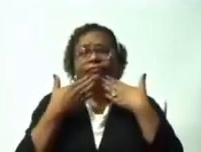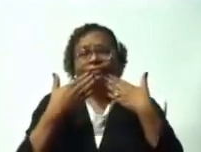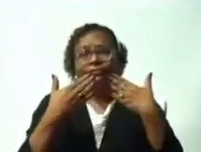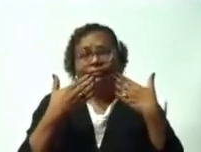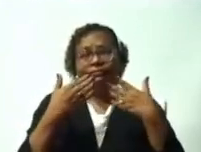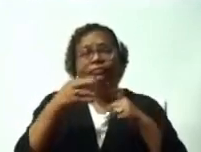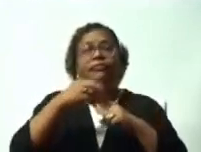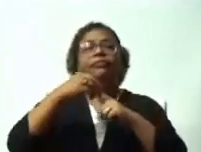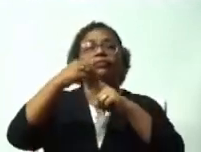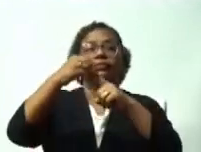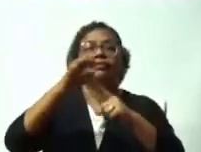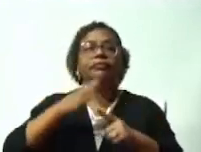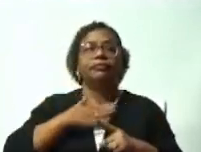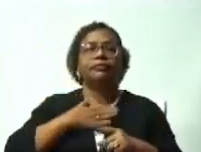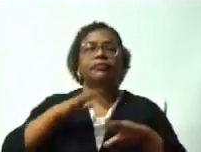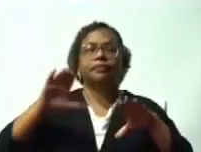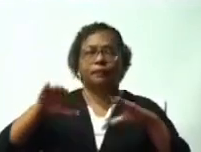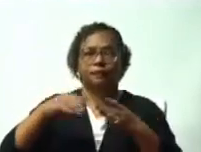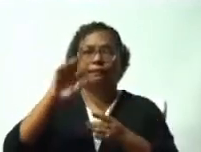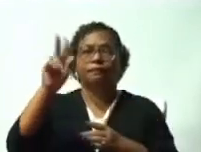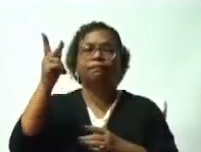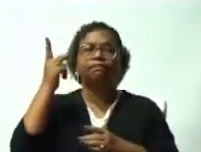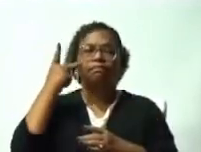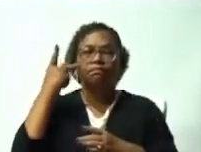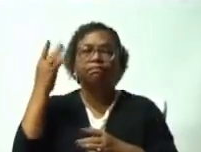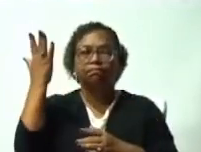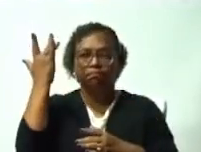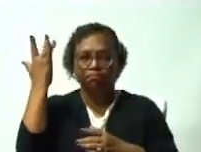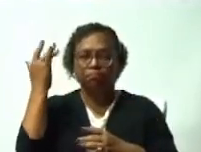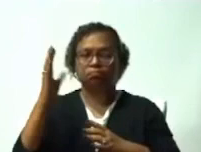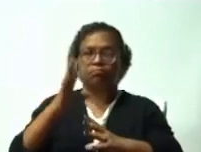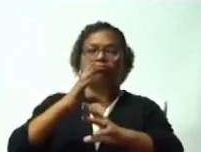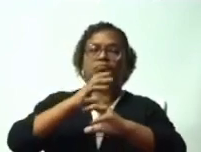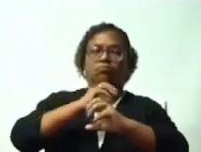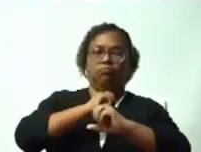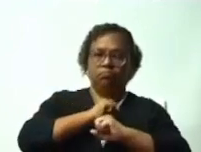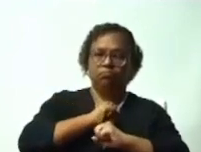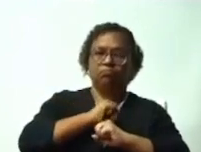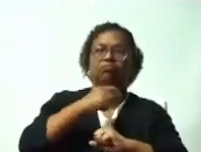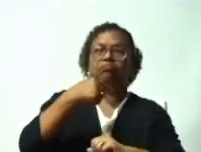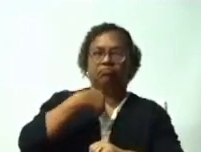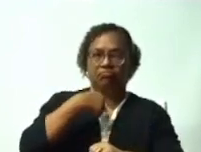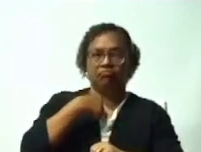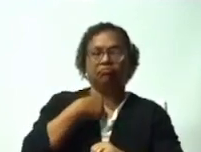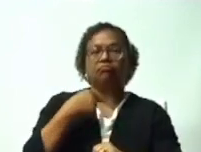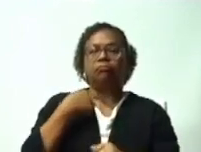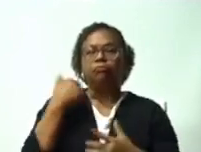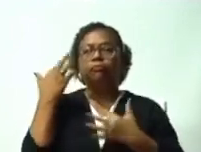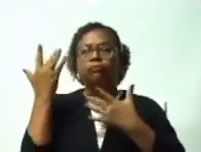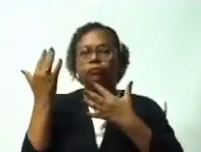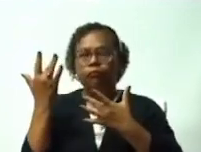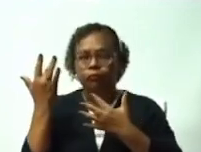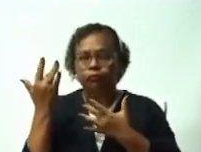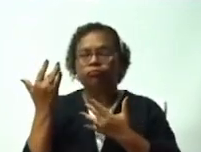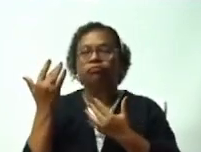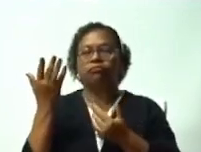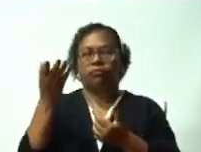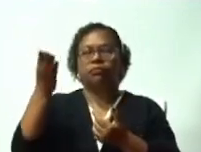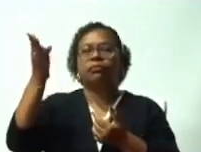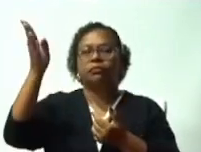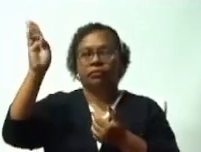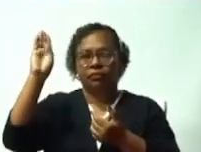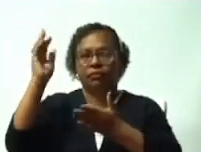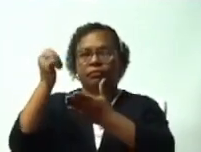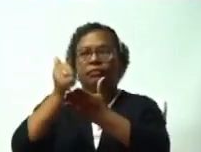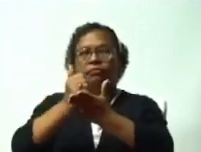le doy las gracias por confiar en mí y espero en Dios cumplir con mi deber como legislador